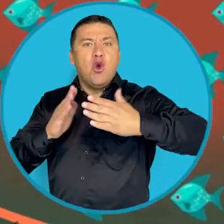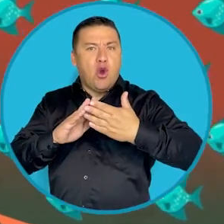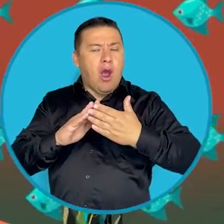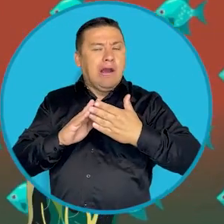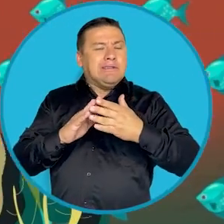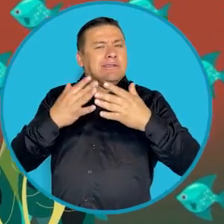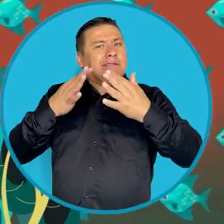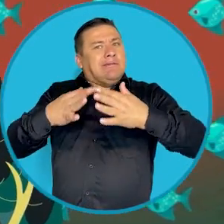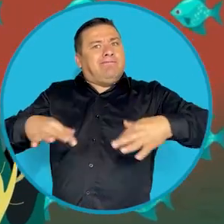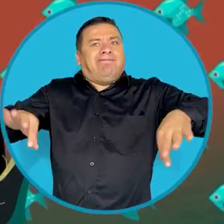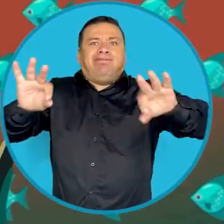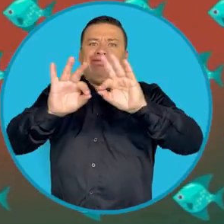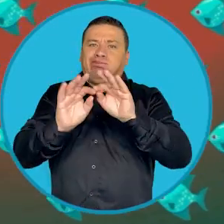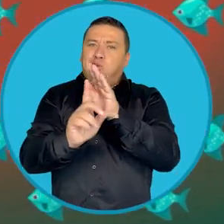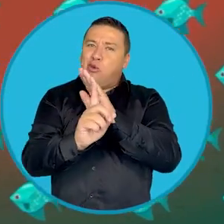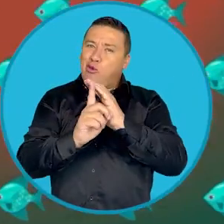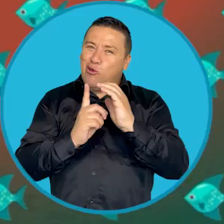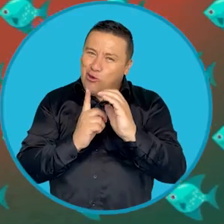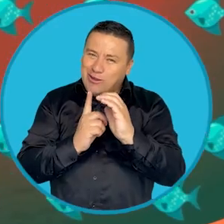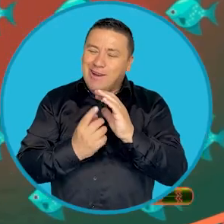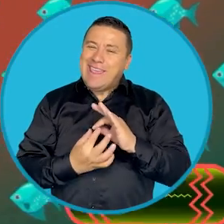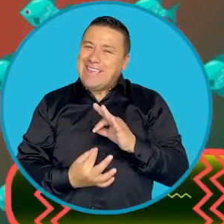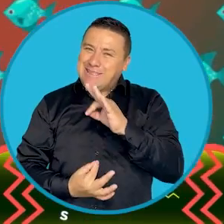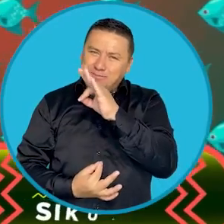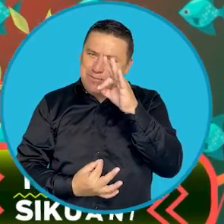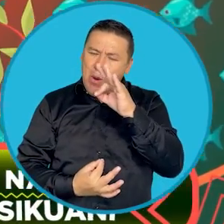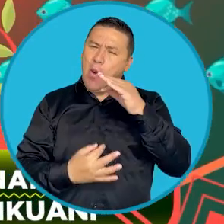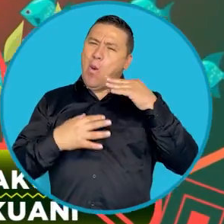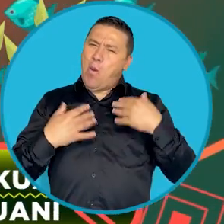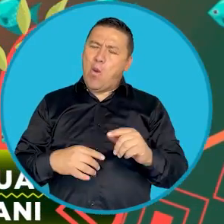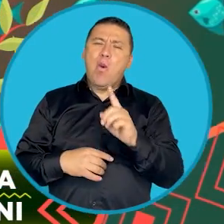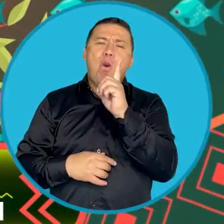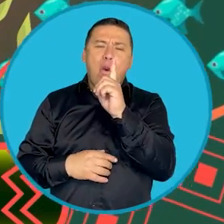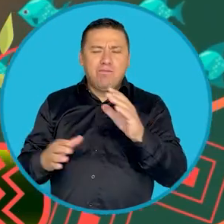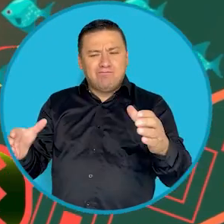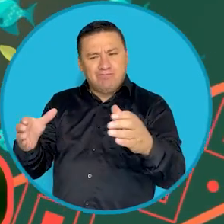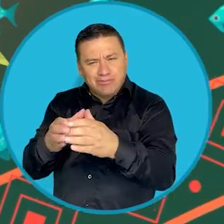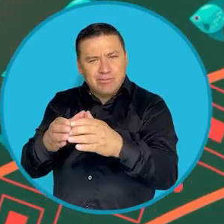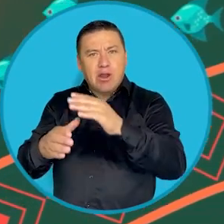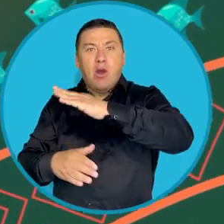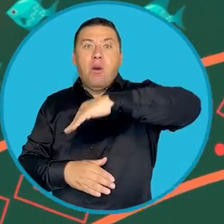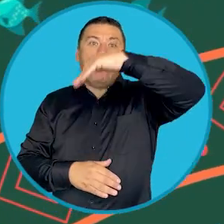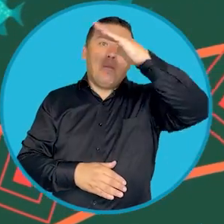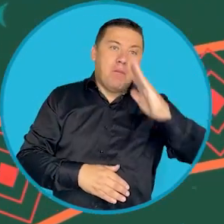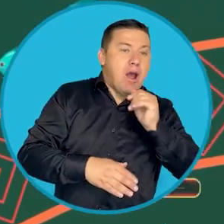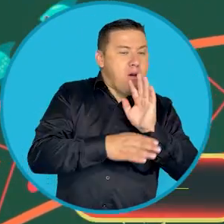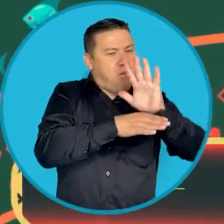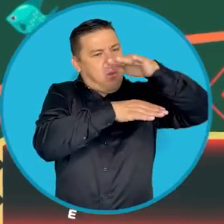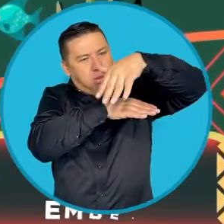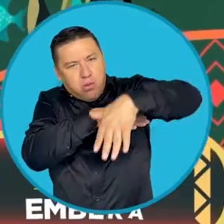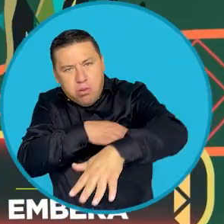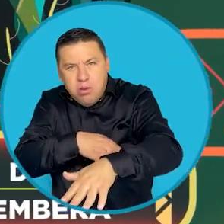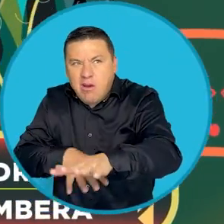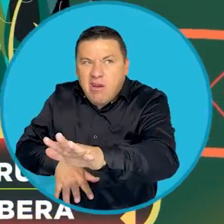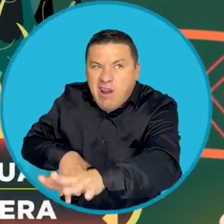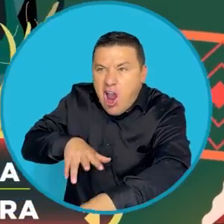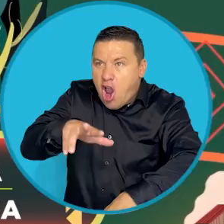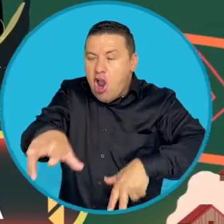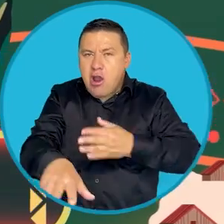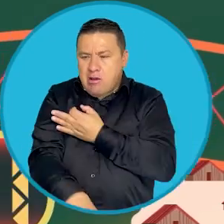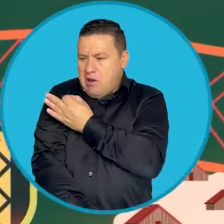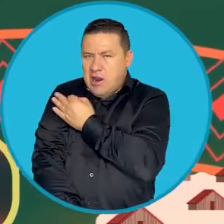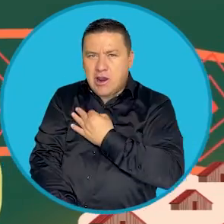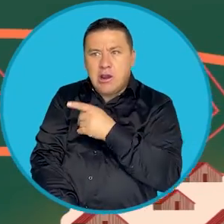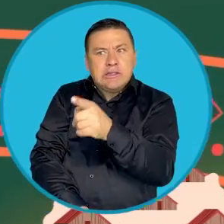Estas comunidades conciben lo material, lo cultural y lo espiritual como una sola cosa. La montaña, la cascada, el jaguar,